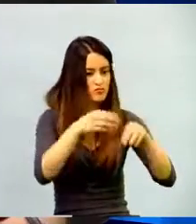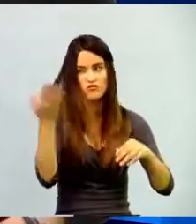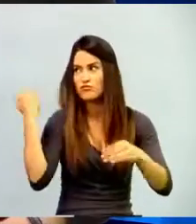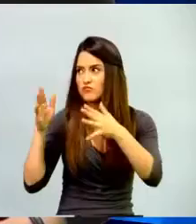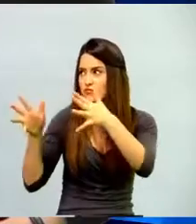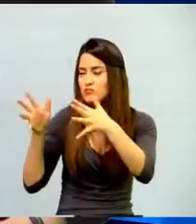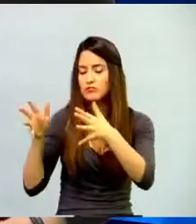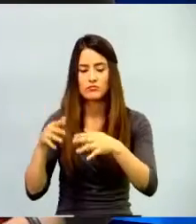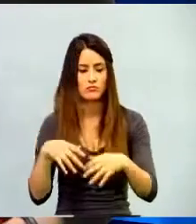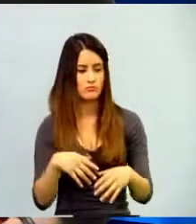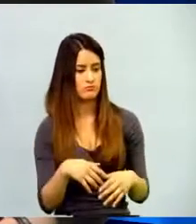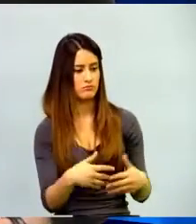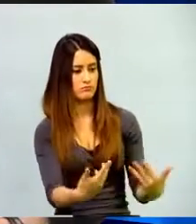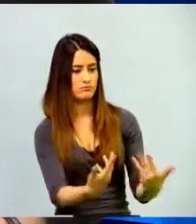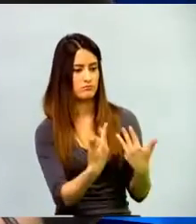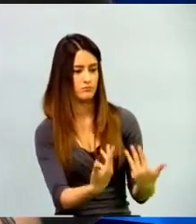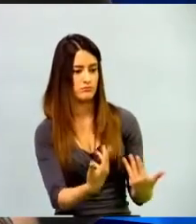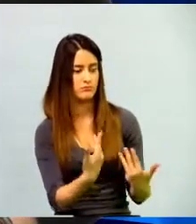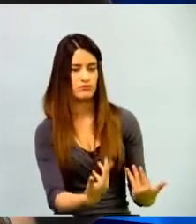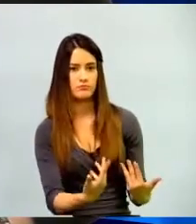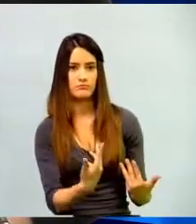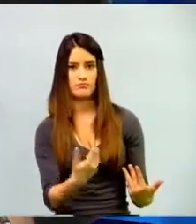de verdad, a veces lo ponen a pensar, ¿no?